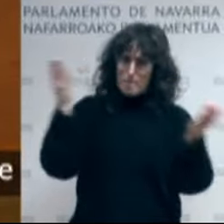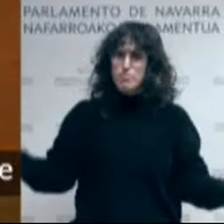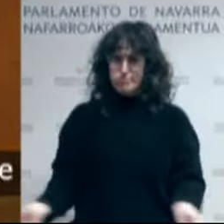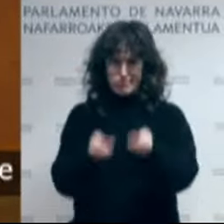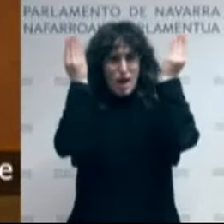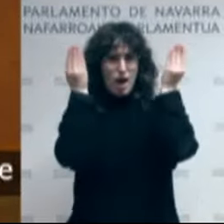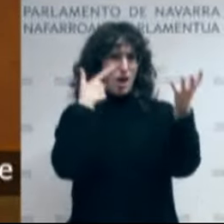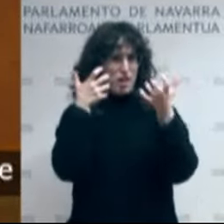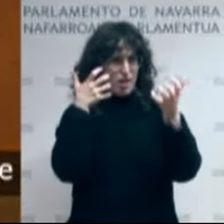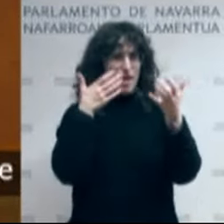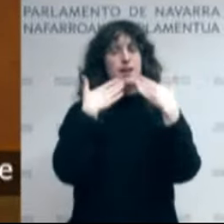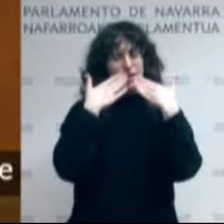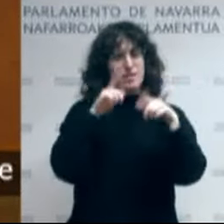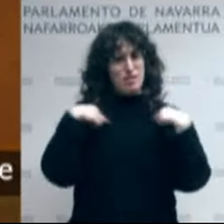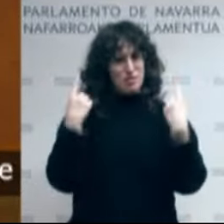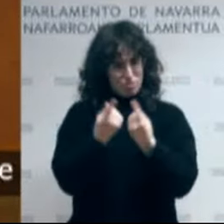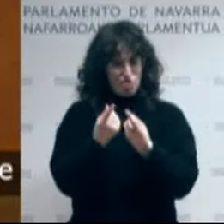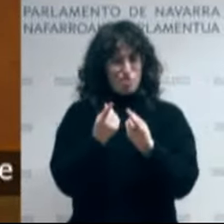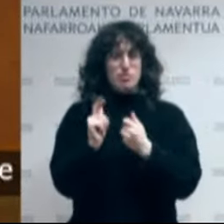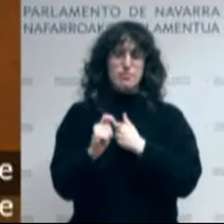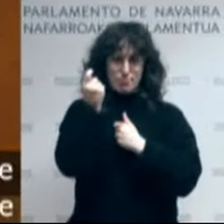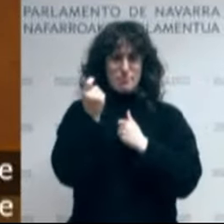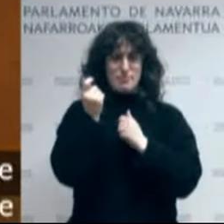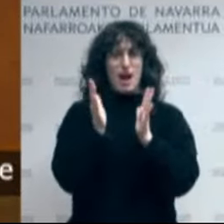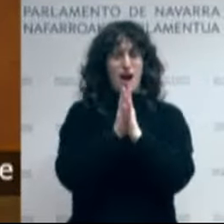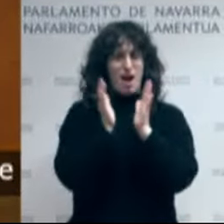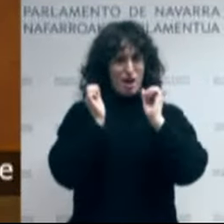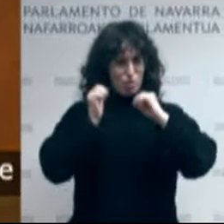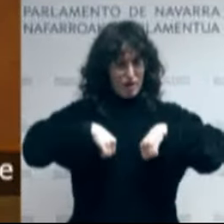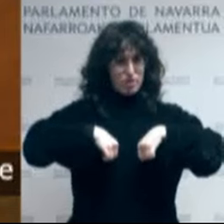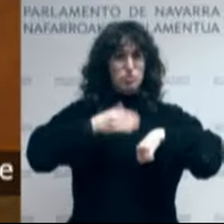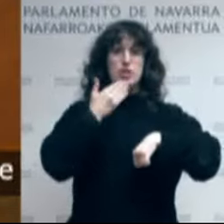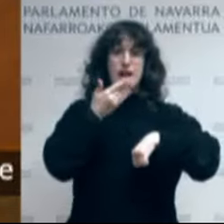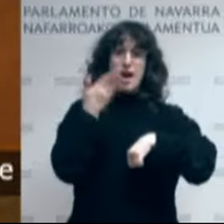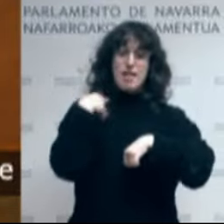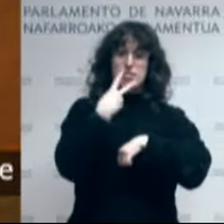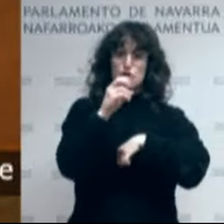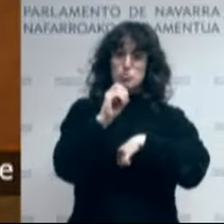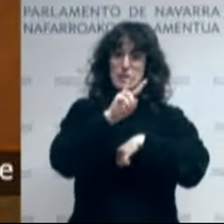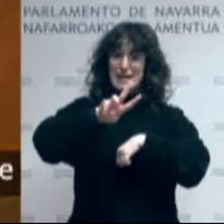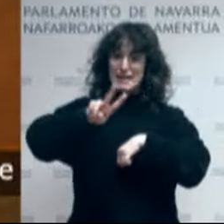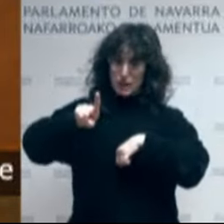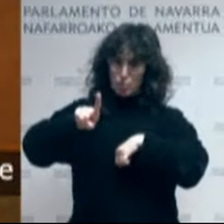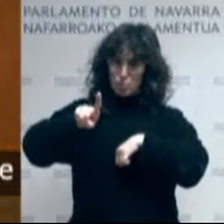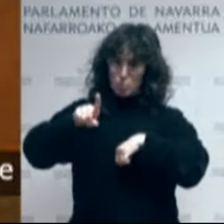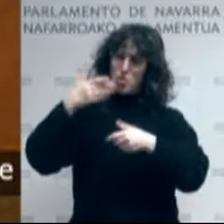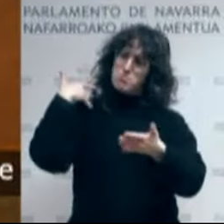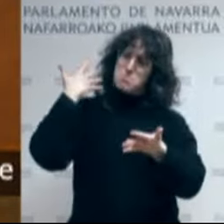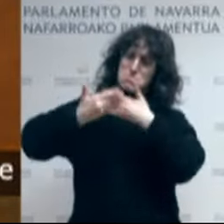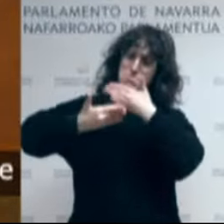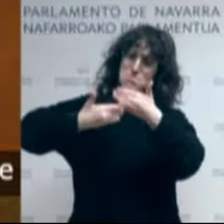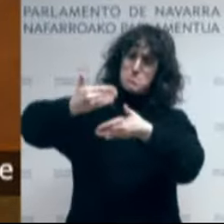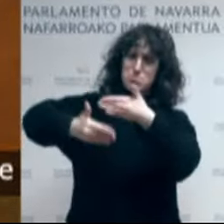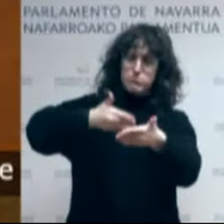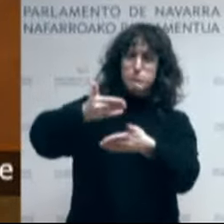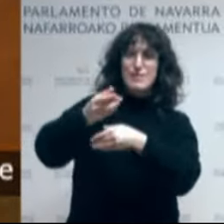milia hogeita batean lortu genuenari esker, urte zurte haunditu da toki entitate guztietara